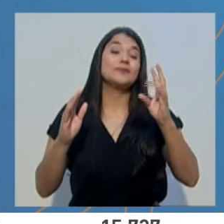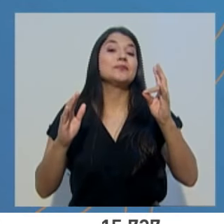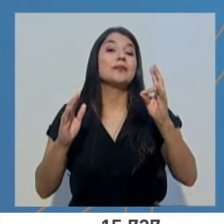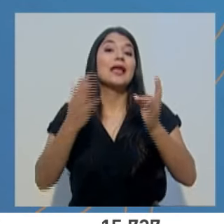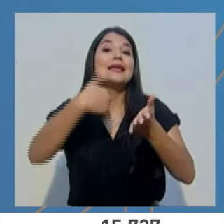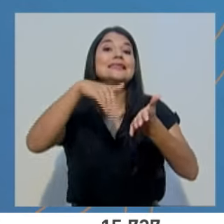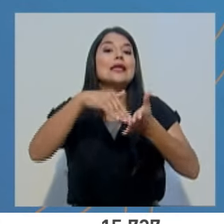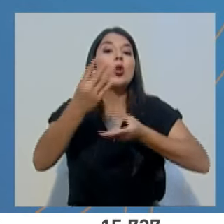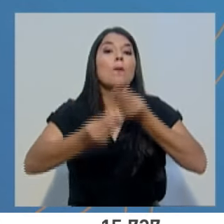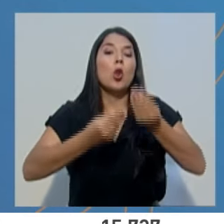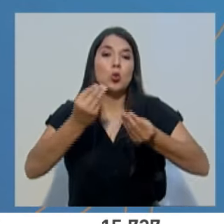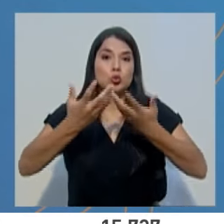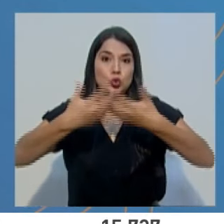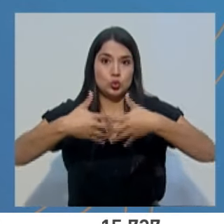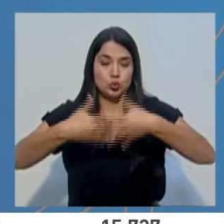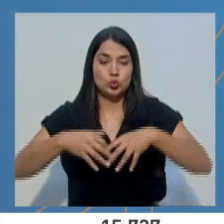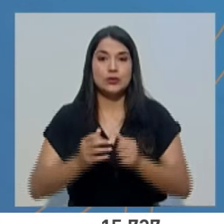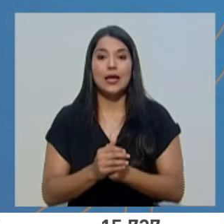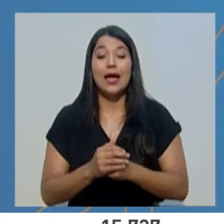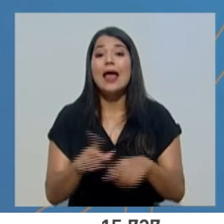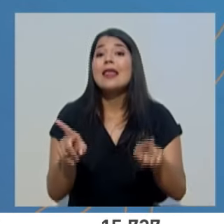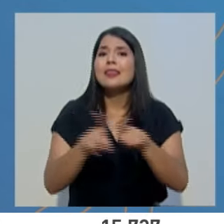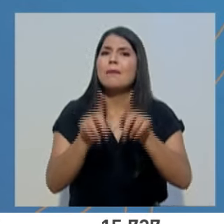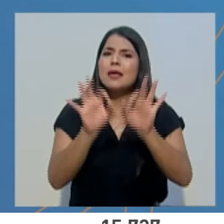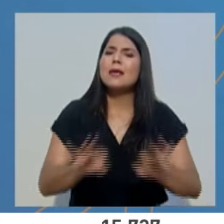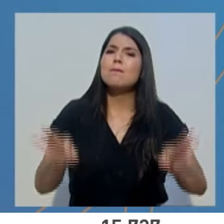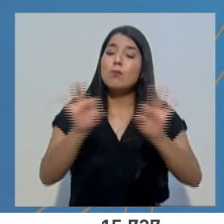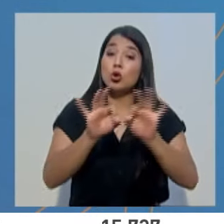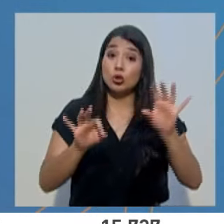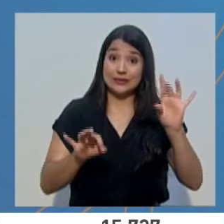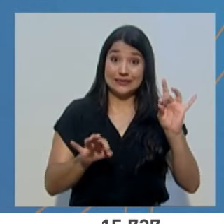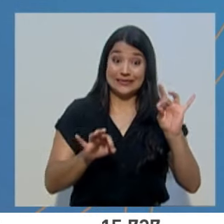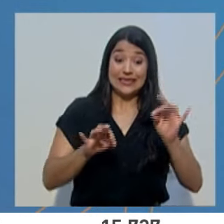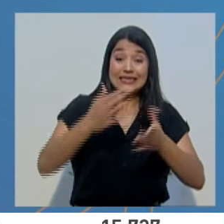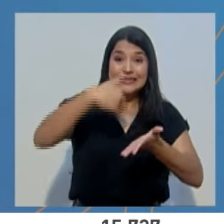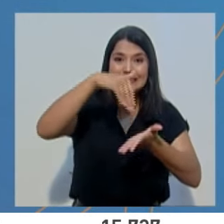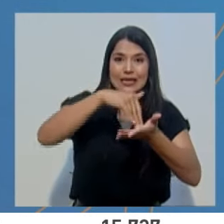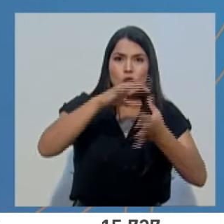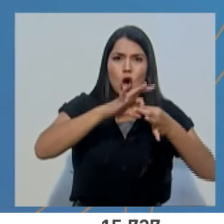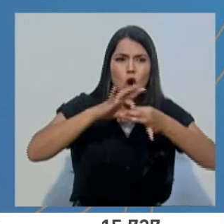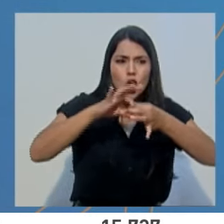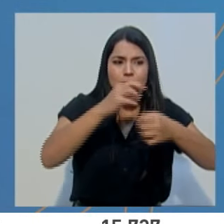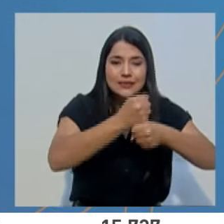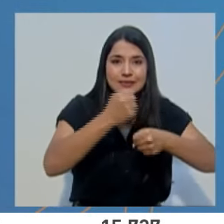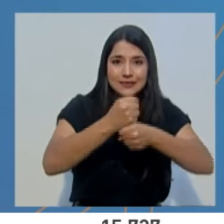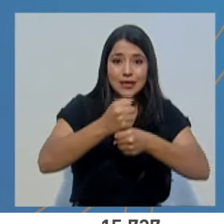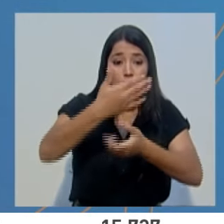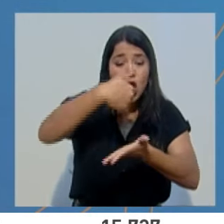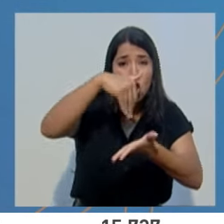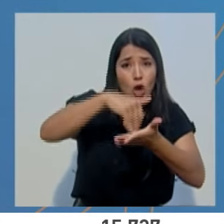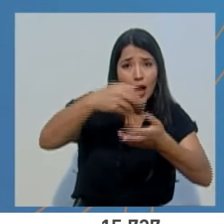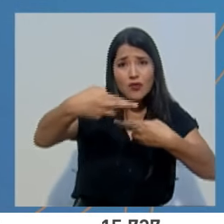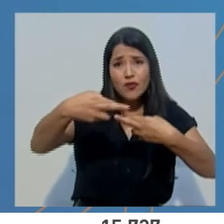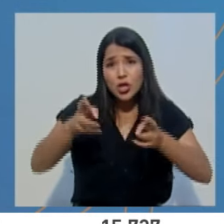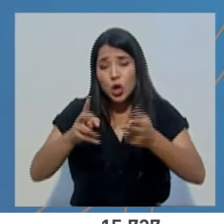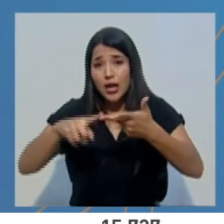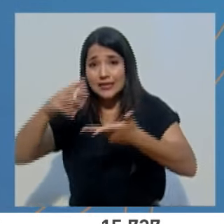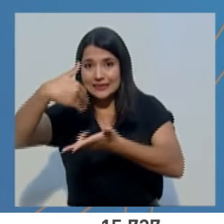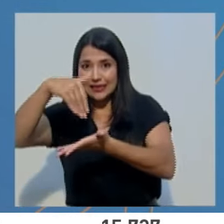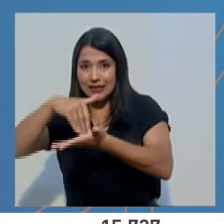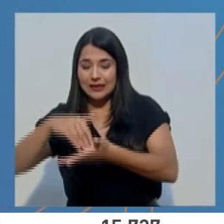También es importante los centros de coordinación de operaciones, tanto a nivel local, regional como central.